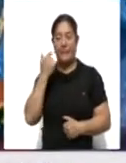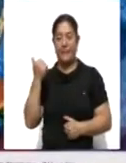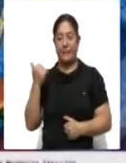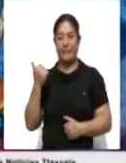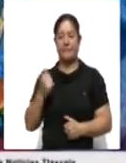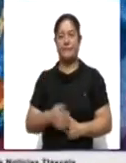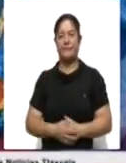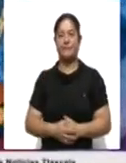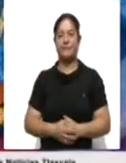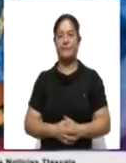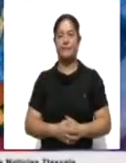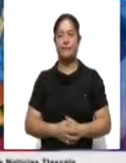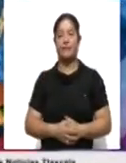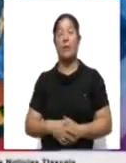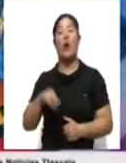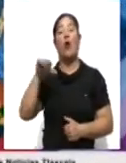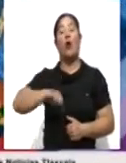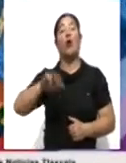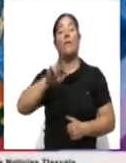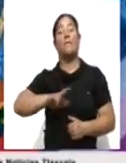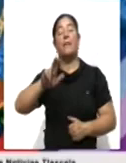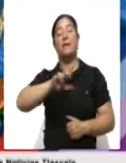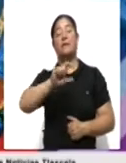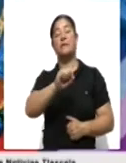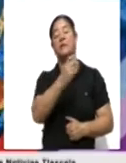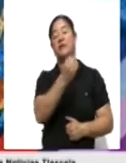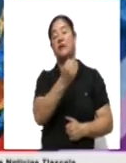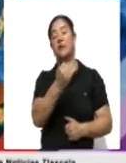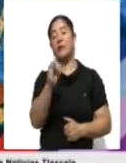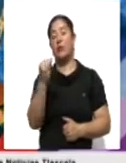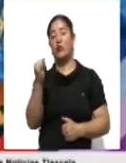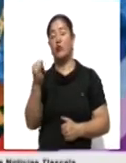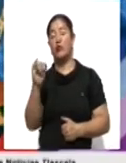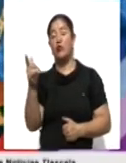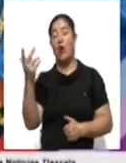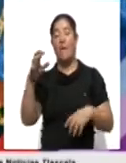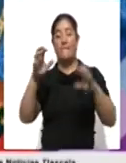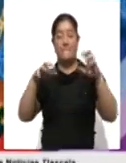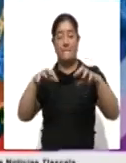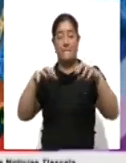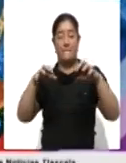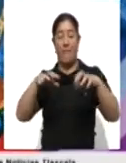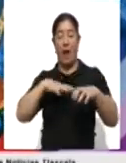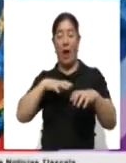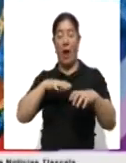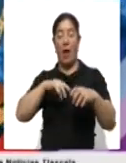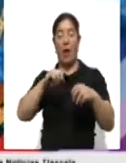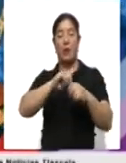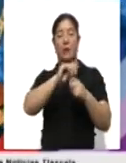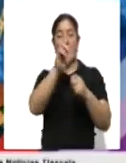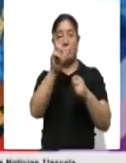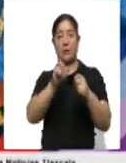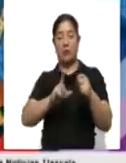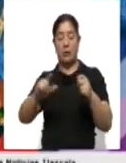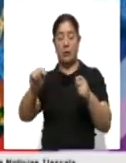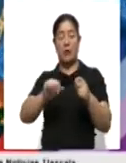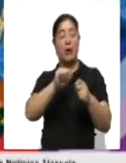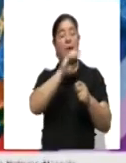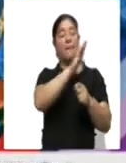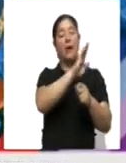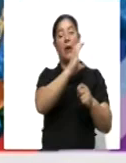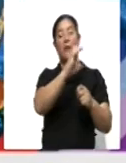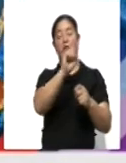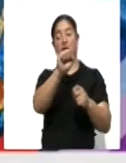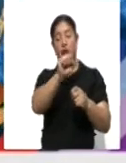La tarde de este martes 29 de junio, la tormenta tropical Enrique se localiza al sureste de las costas de Baja California Sur,